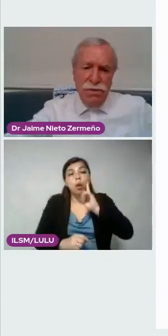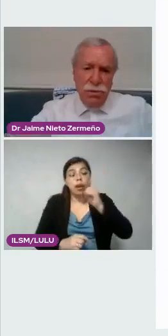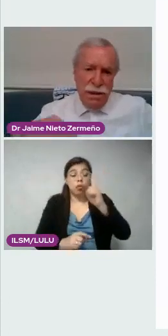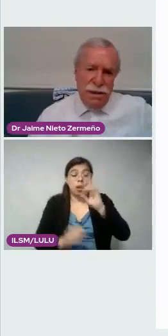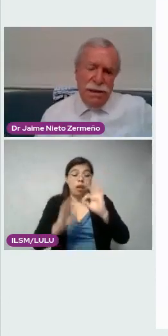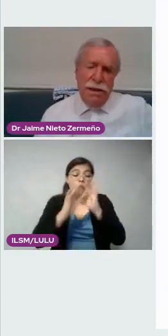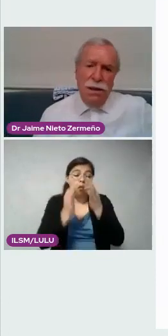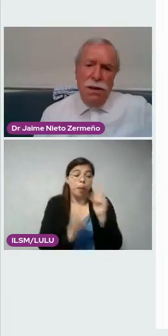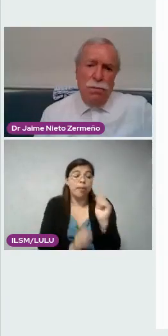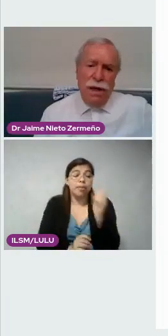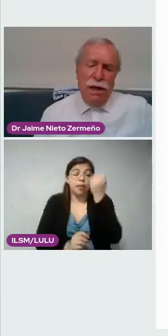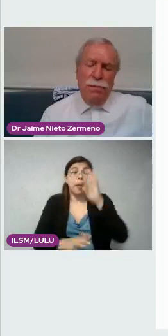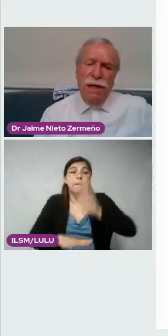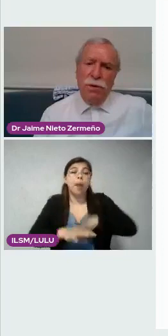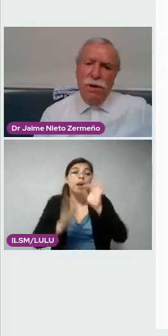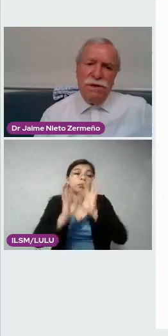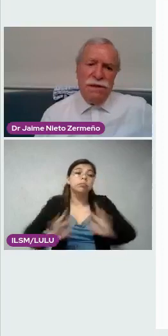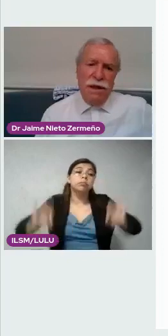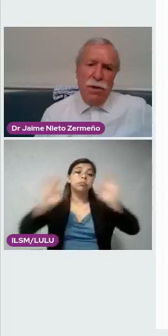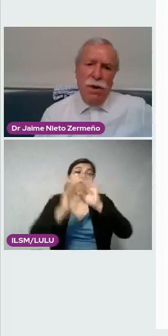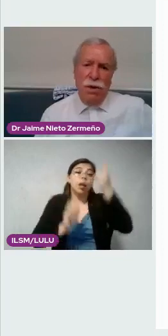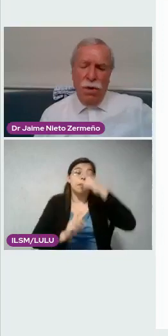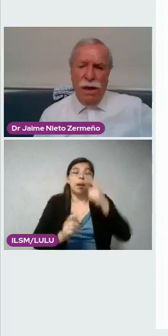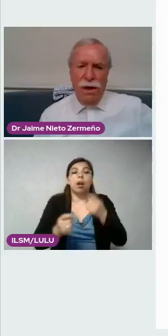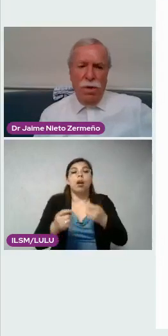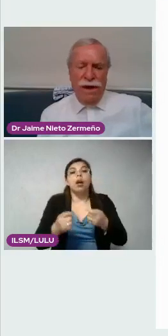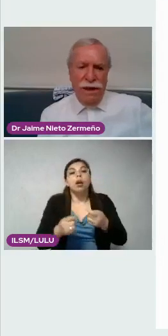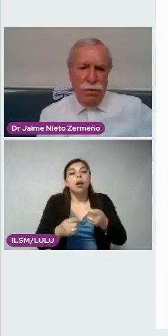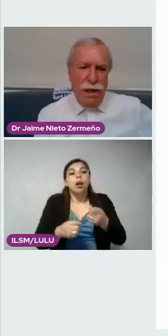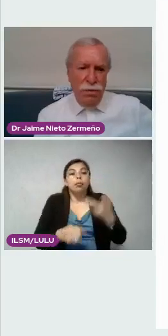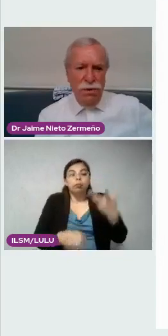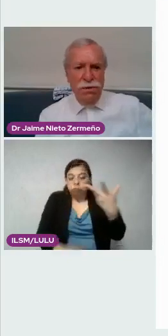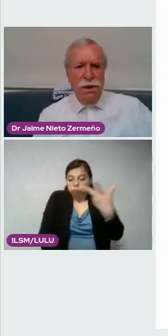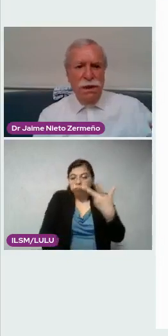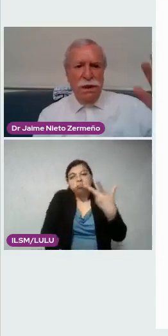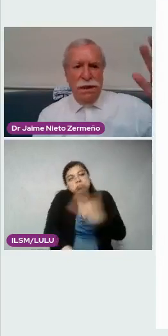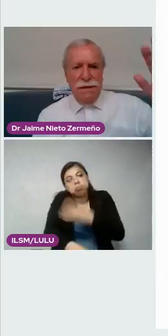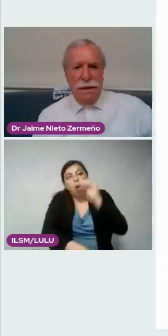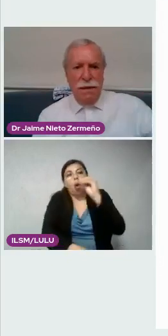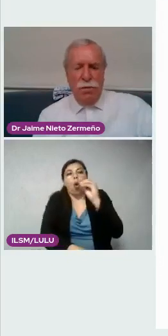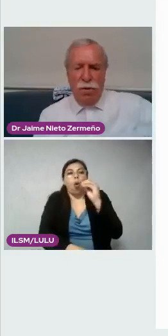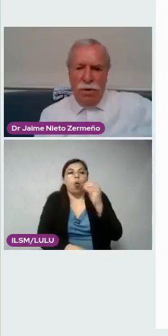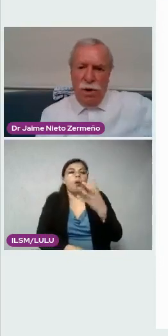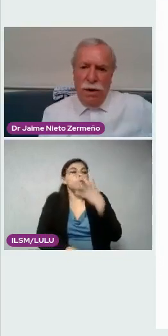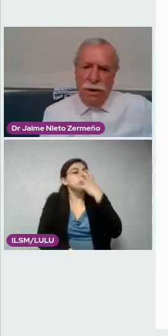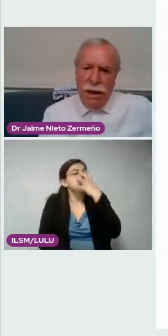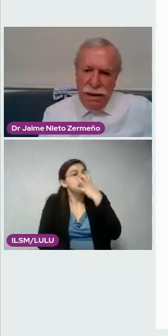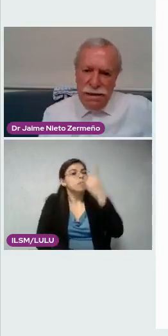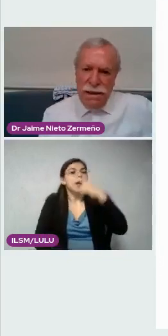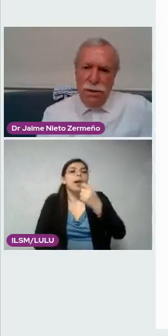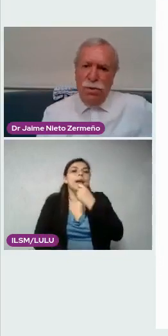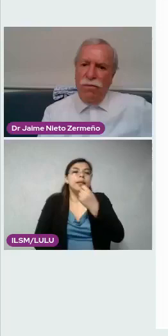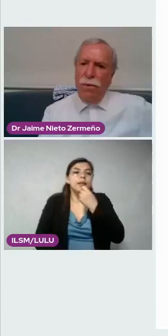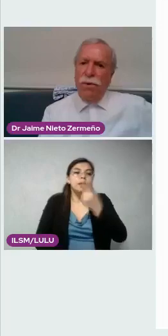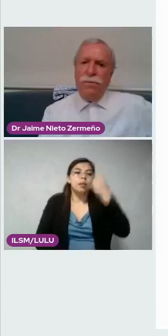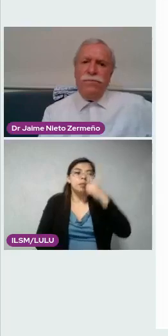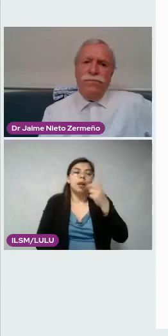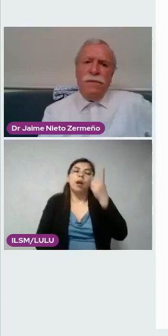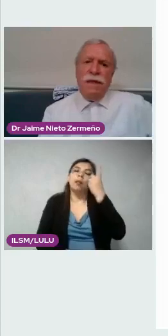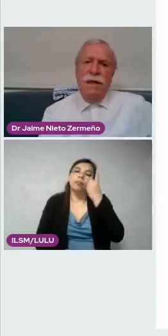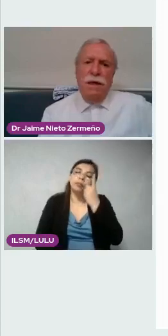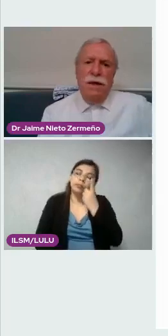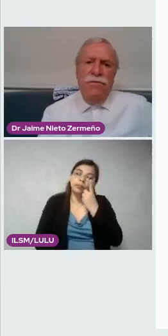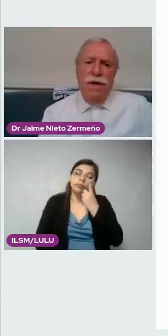importantes que se utilizan para el manejo de anestesia local o regional de los niños, que es el bloqueo caduado. La que sigue, por favor.